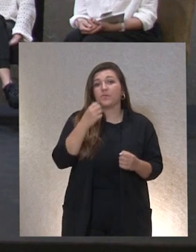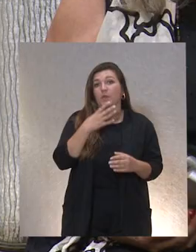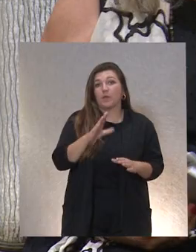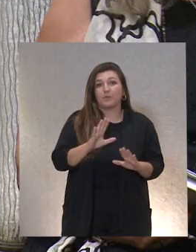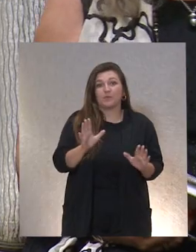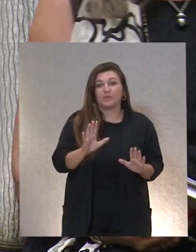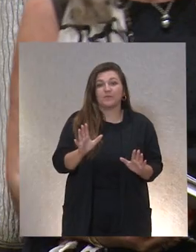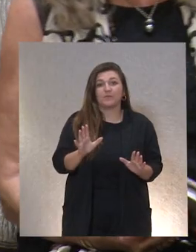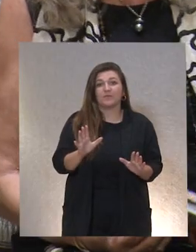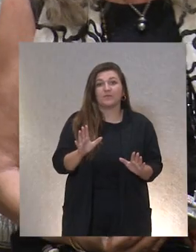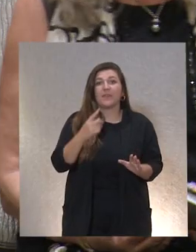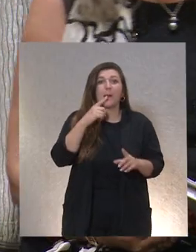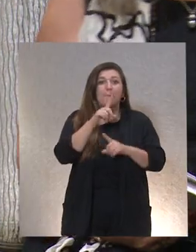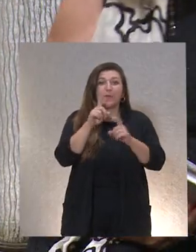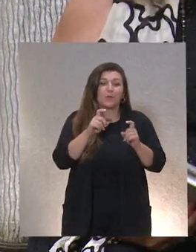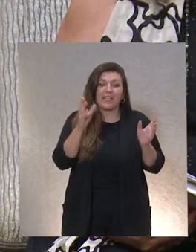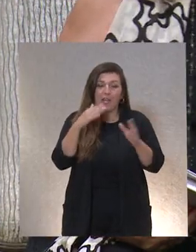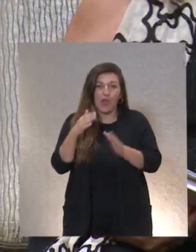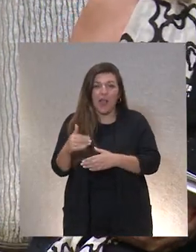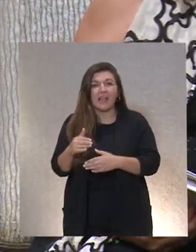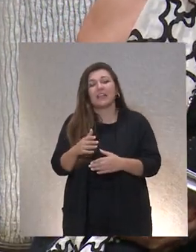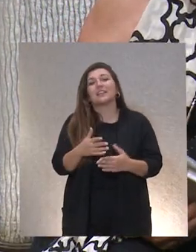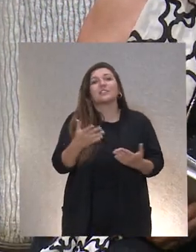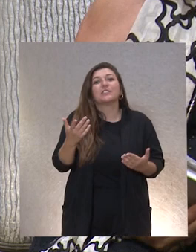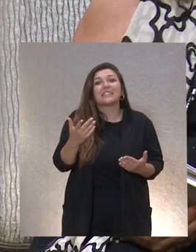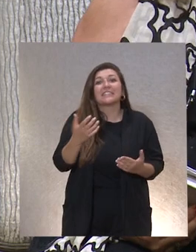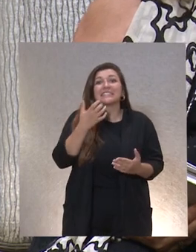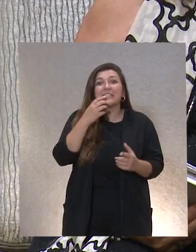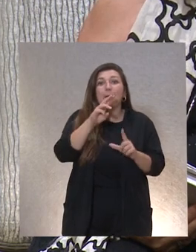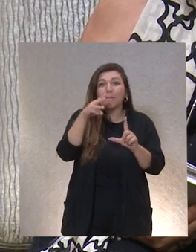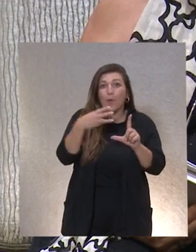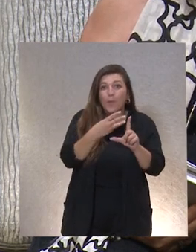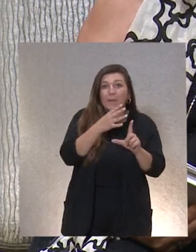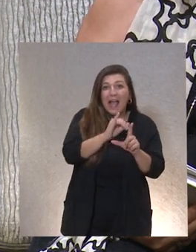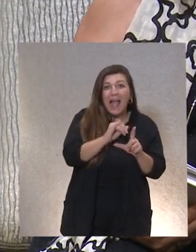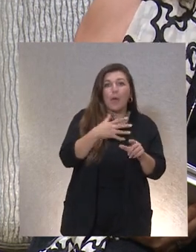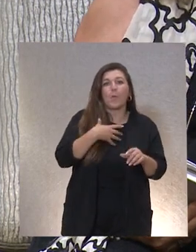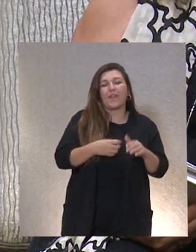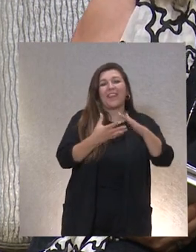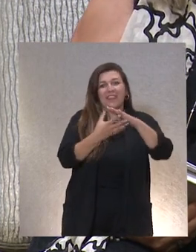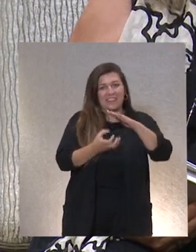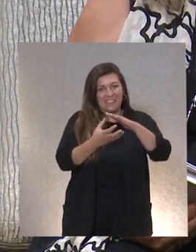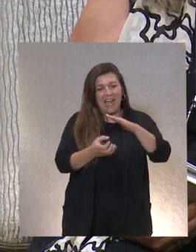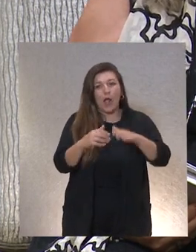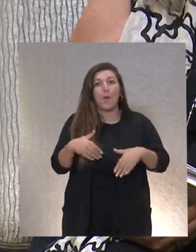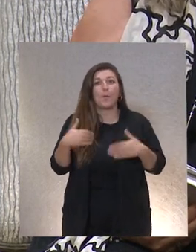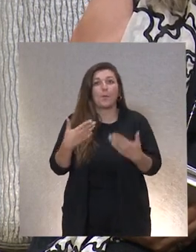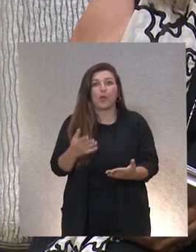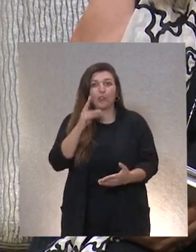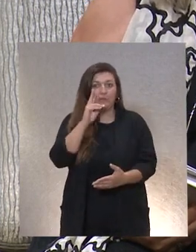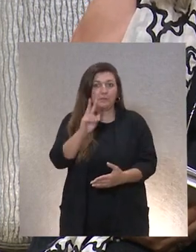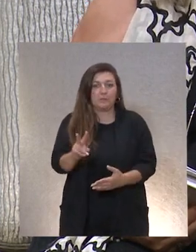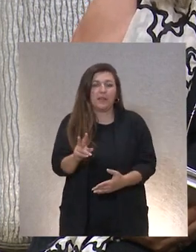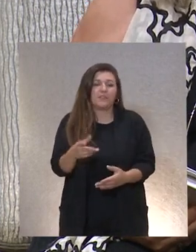no me dicen no hay preguntas quizá como lo tienen en las páginas web los pueden descargar y pronto va a estar visible